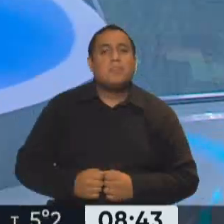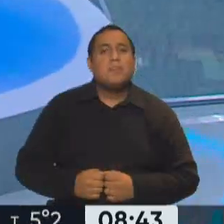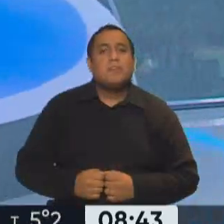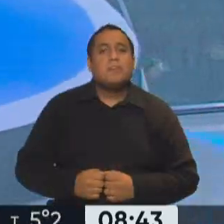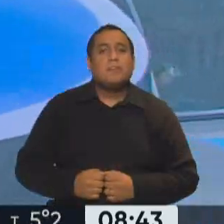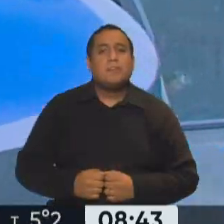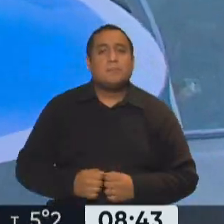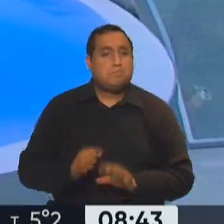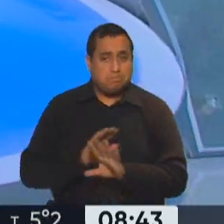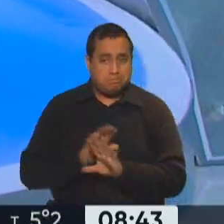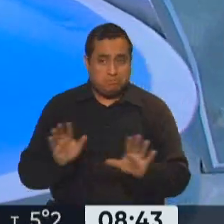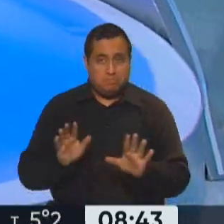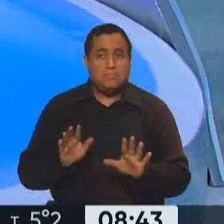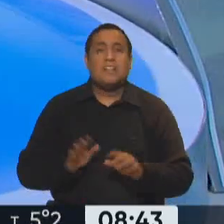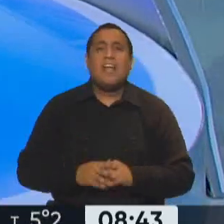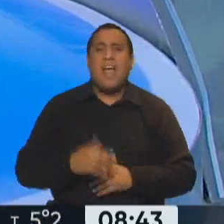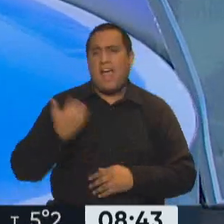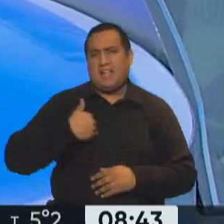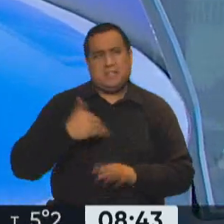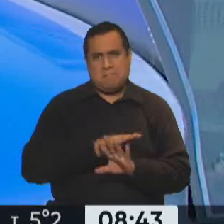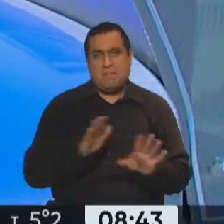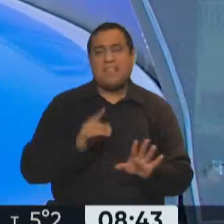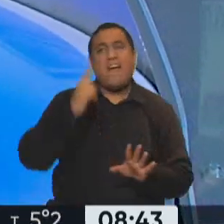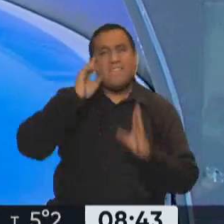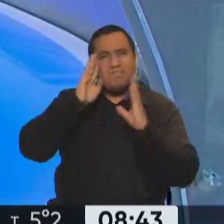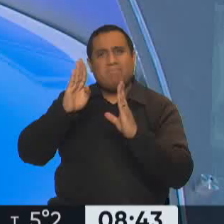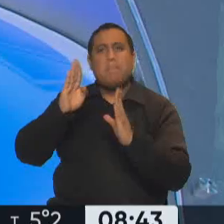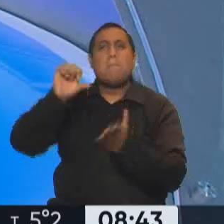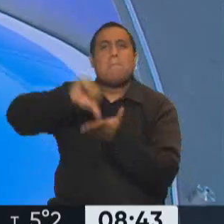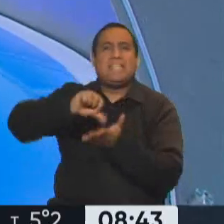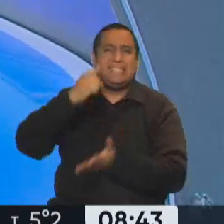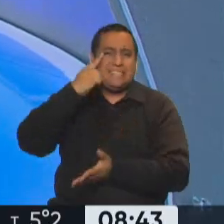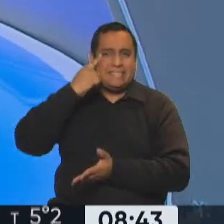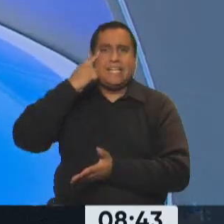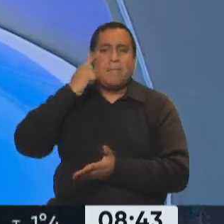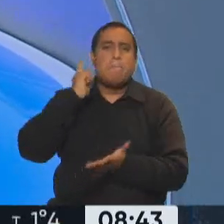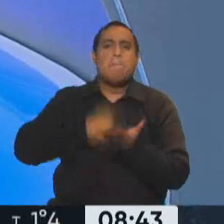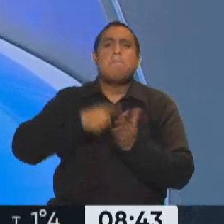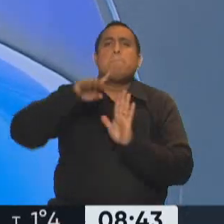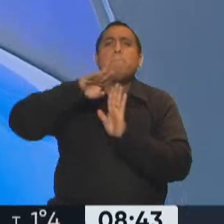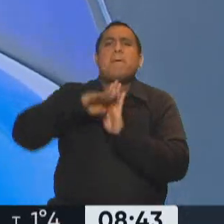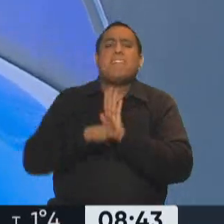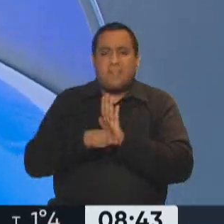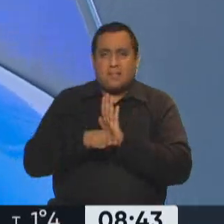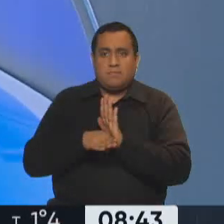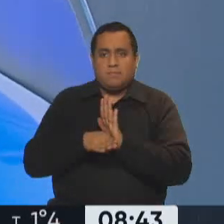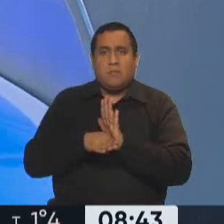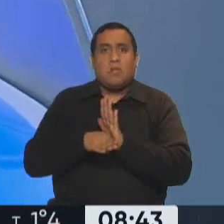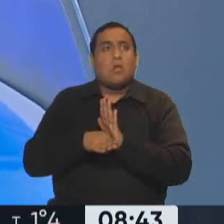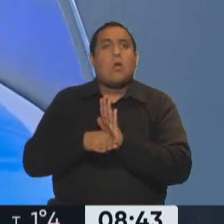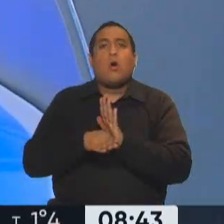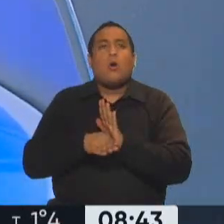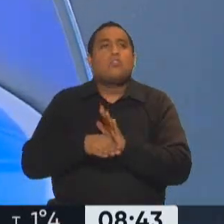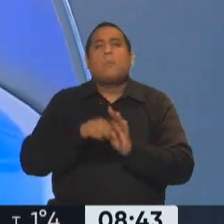Y dejamos nuestro país para irnos a China directamente a raíz de una medida que está adoptándose y que en el mundo de los